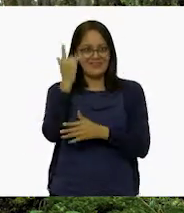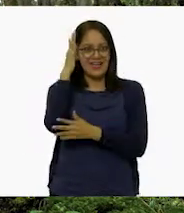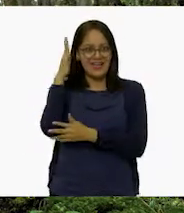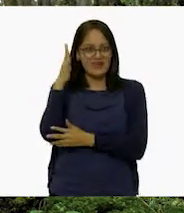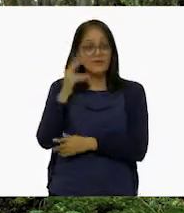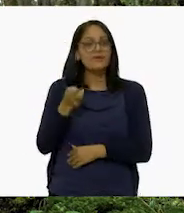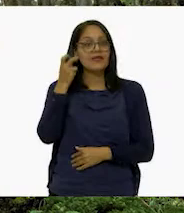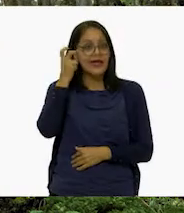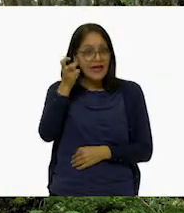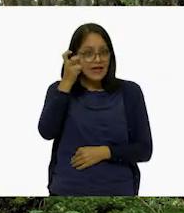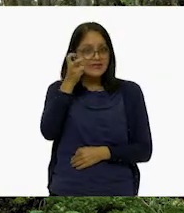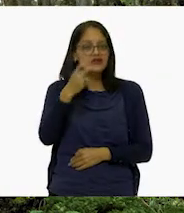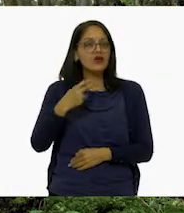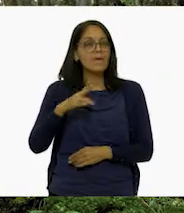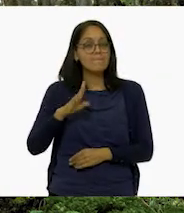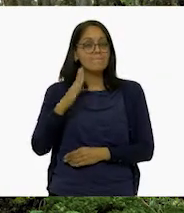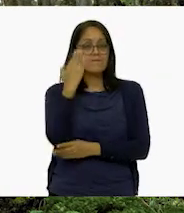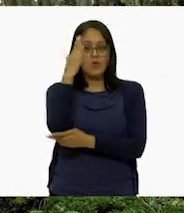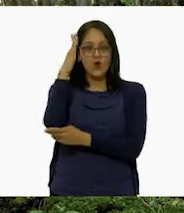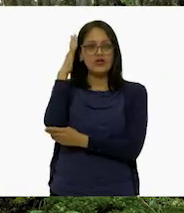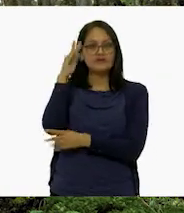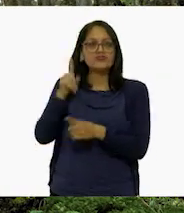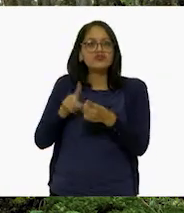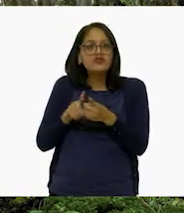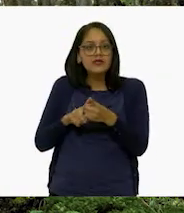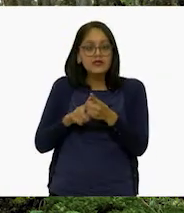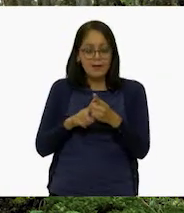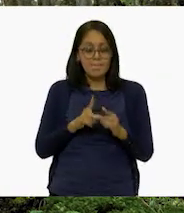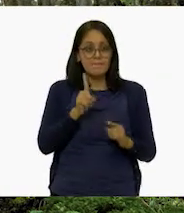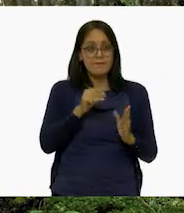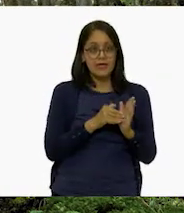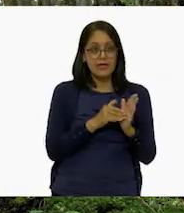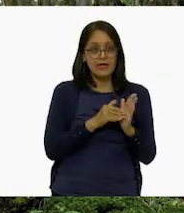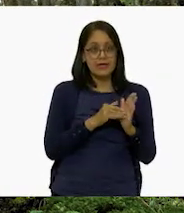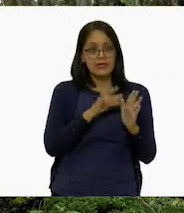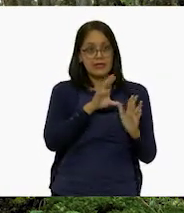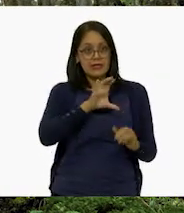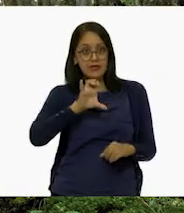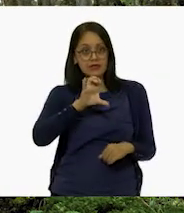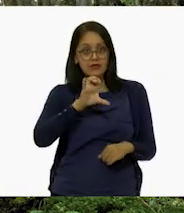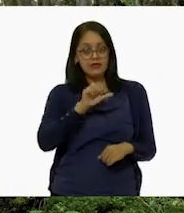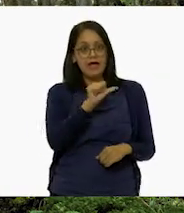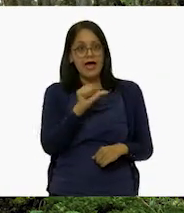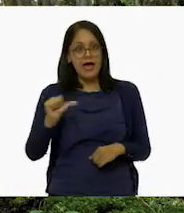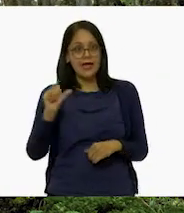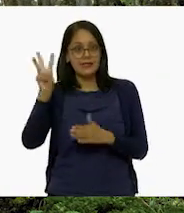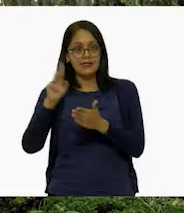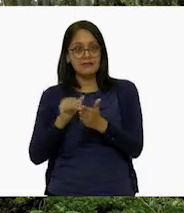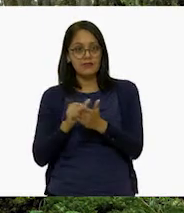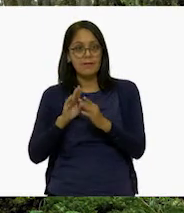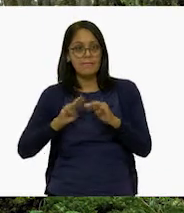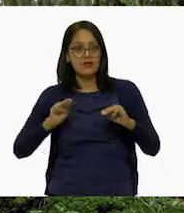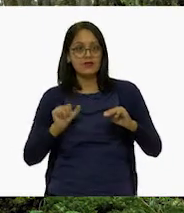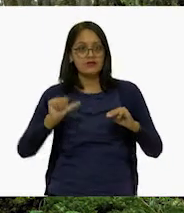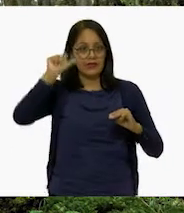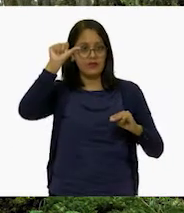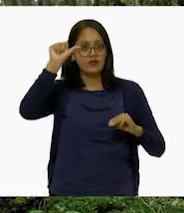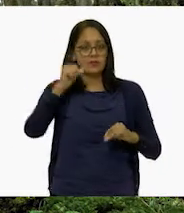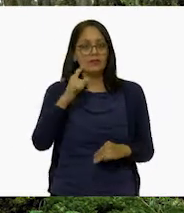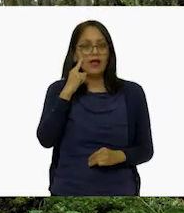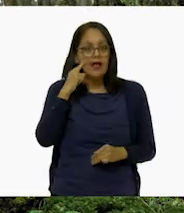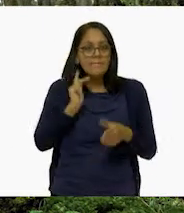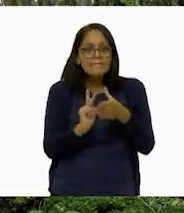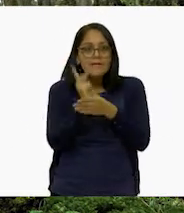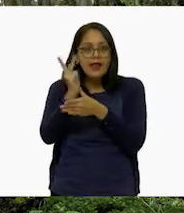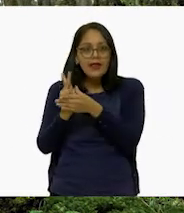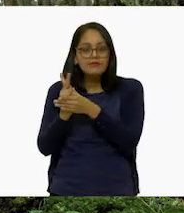Los bosques de pinos crecen entre los 1,500 y 3,000 metros de altitud. La vegetación cambia